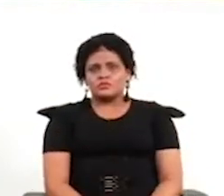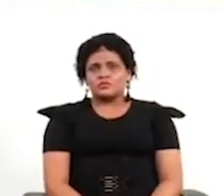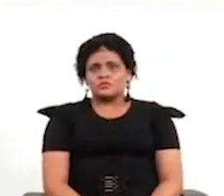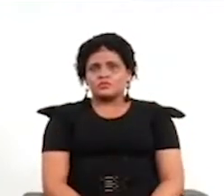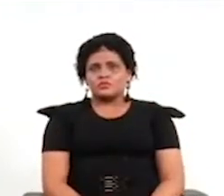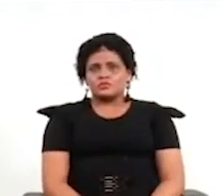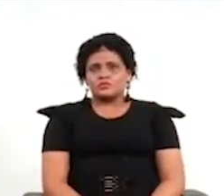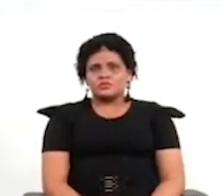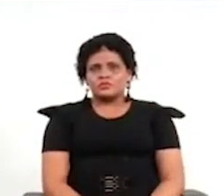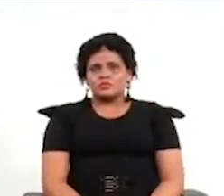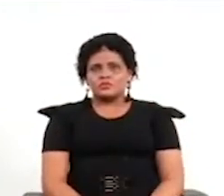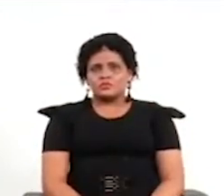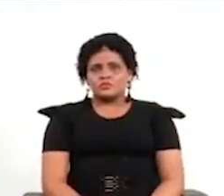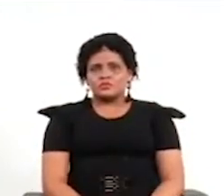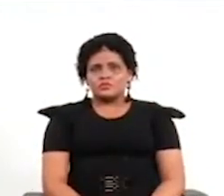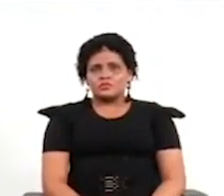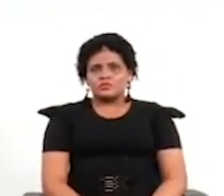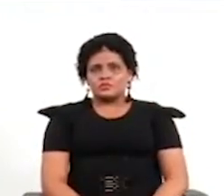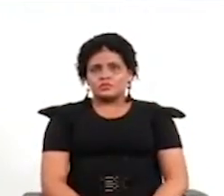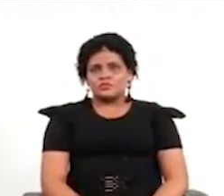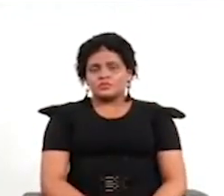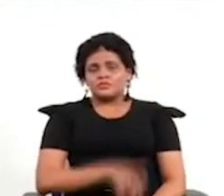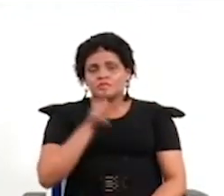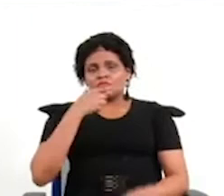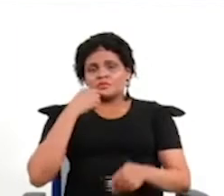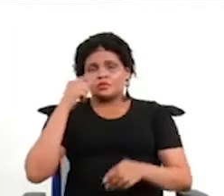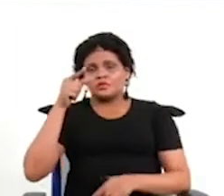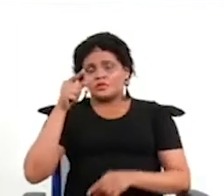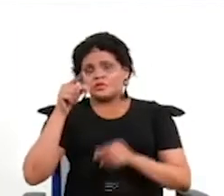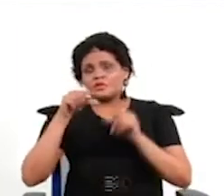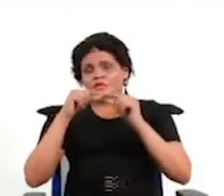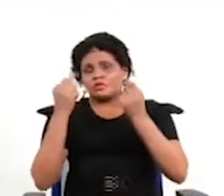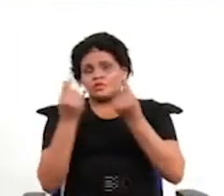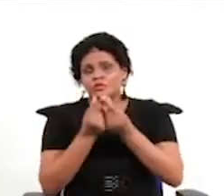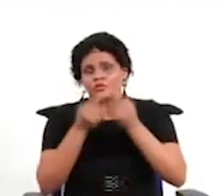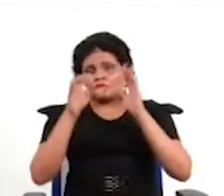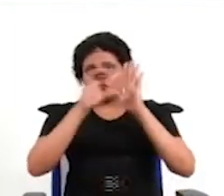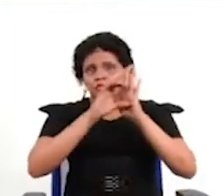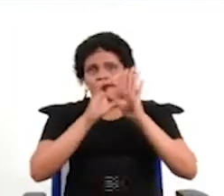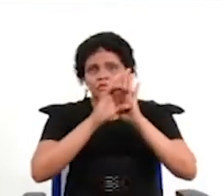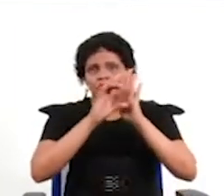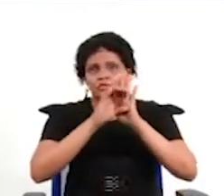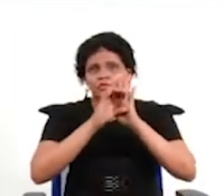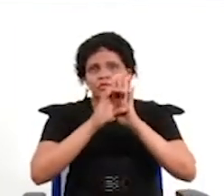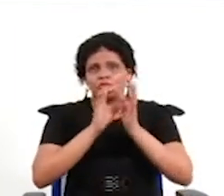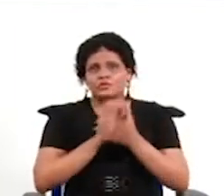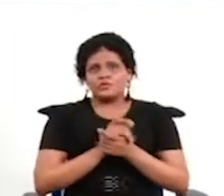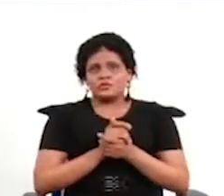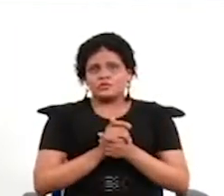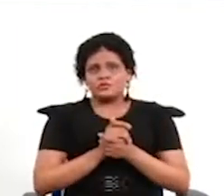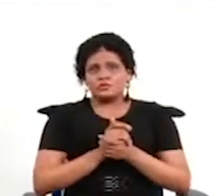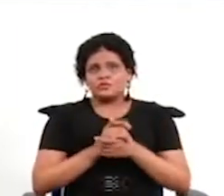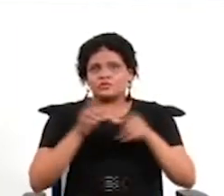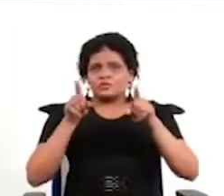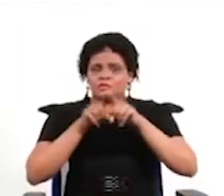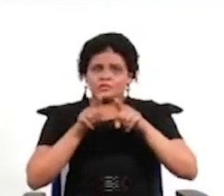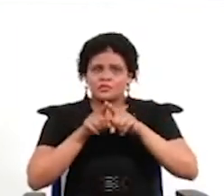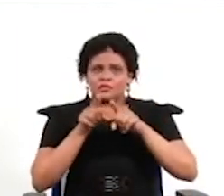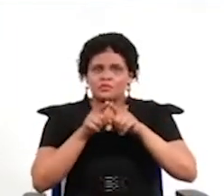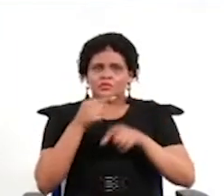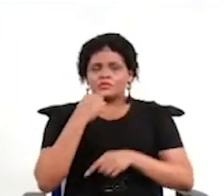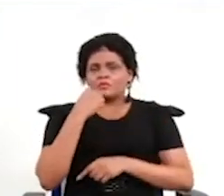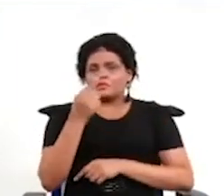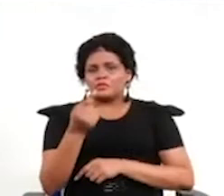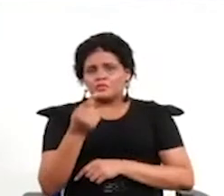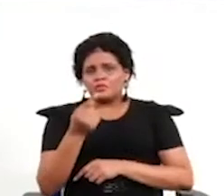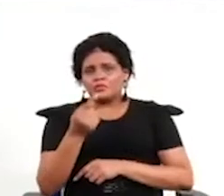ahora los procesos constituyentes son procesos políticos el tiempo también juega a favor o